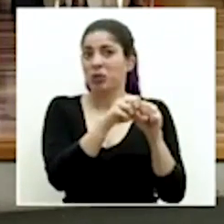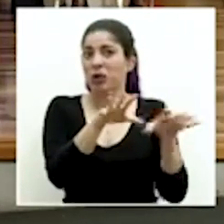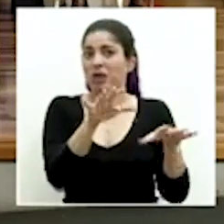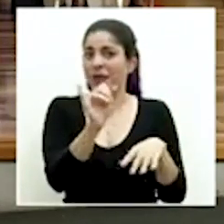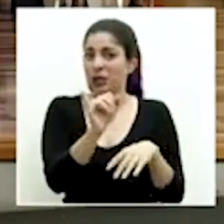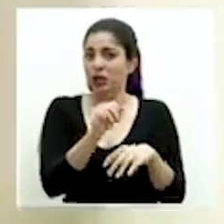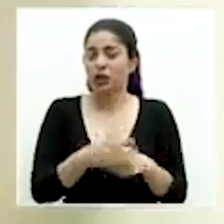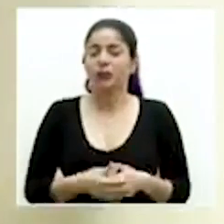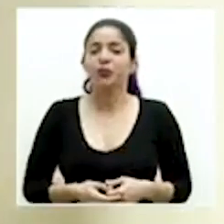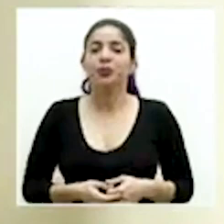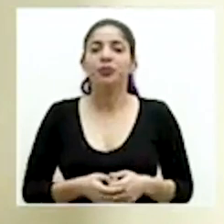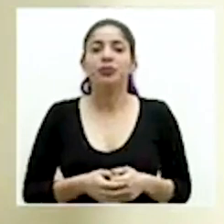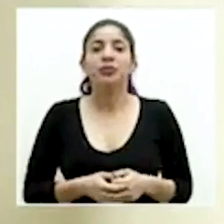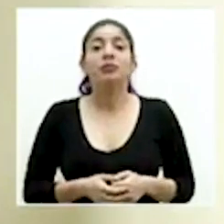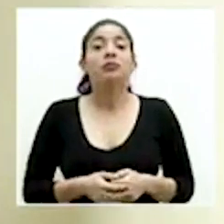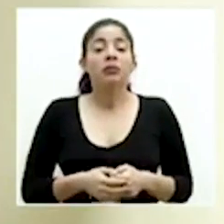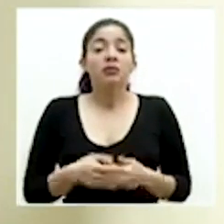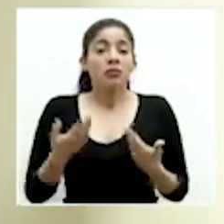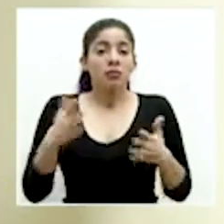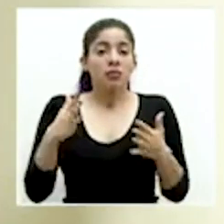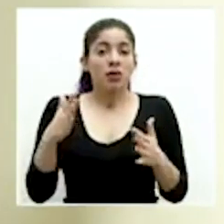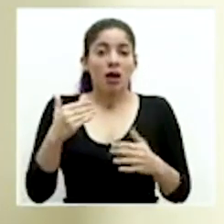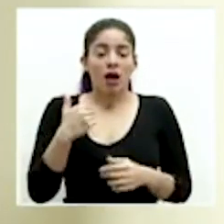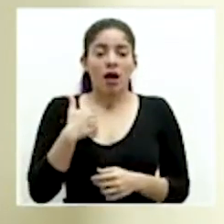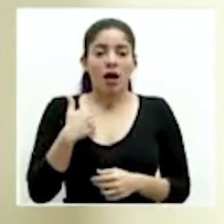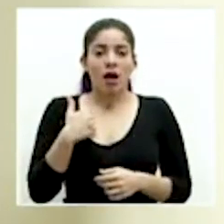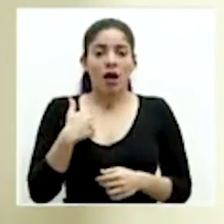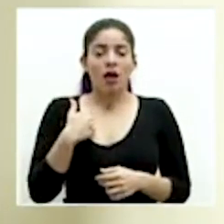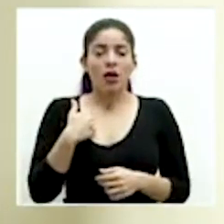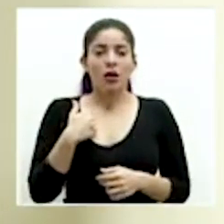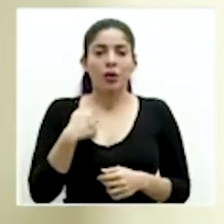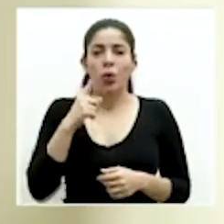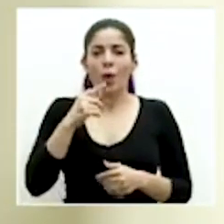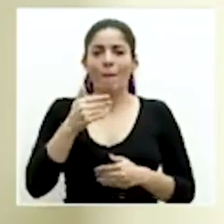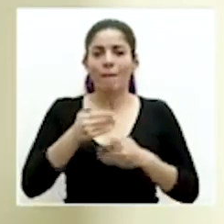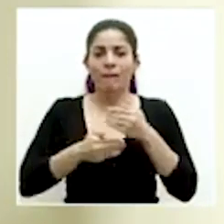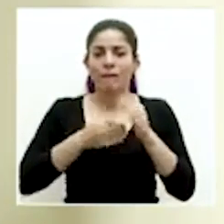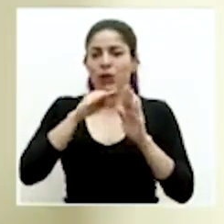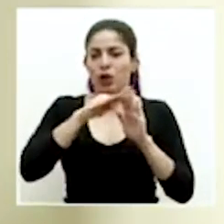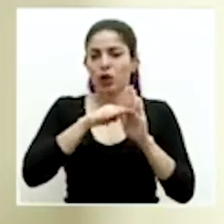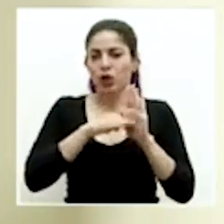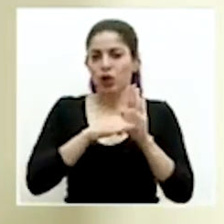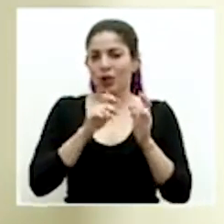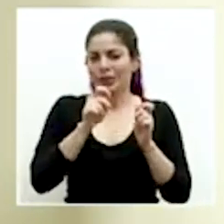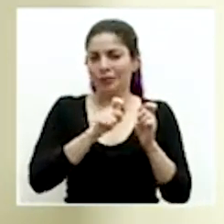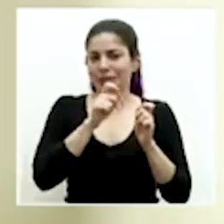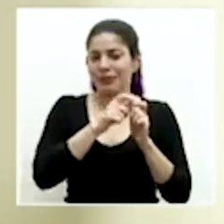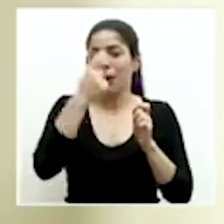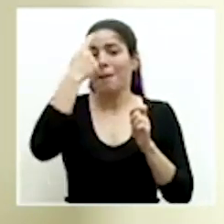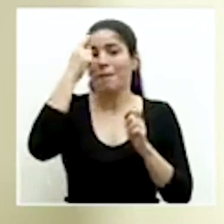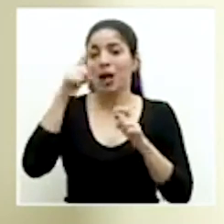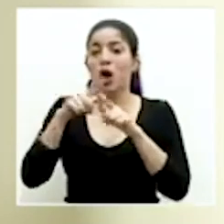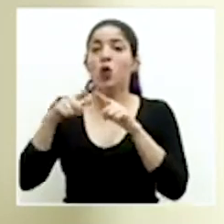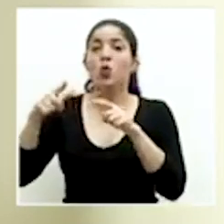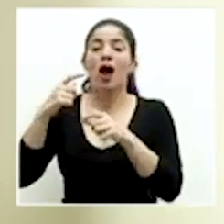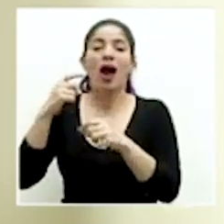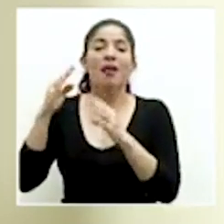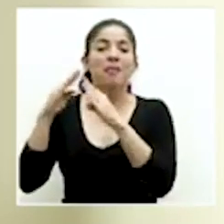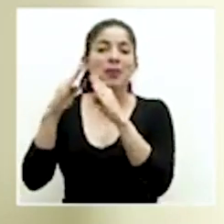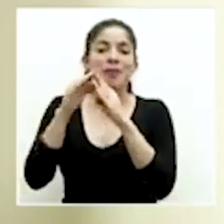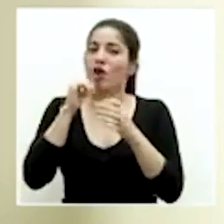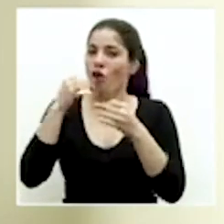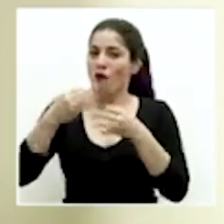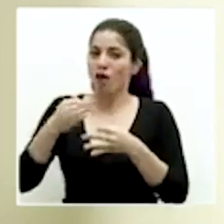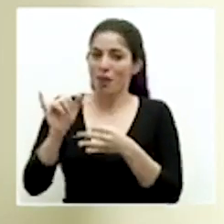infección? Tenemos ya lo que es un protocolo específico para manejo de asentamientos informales y